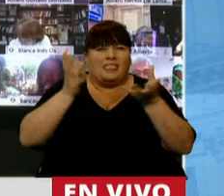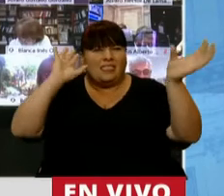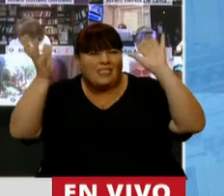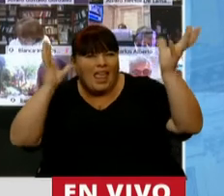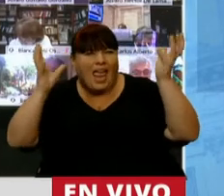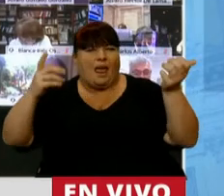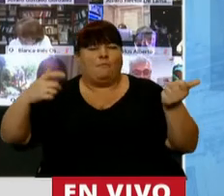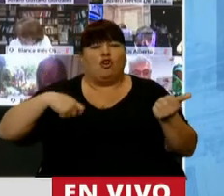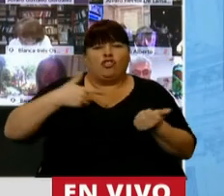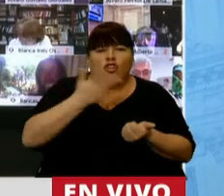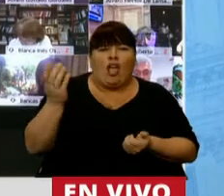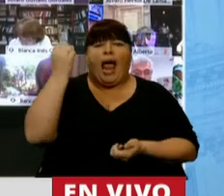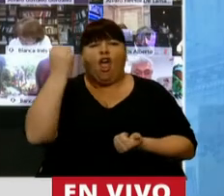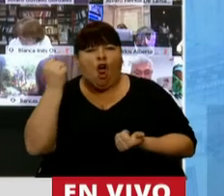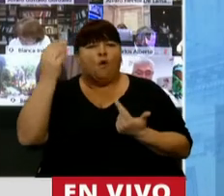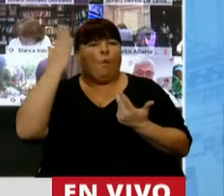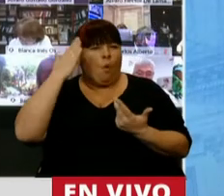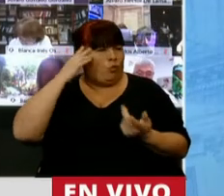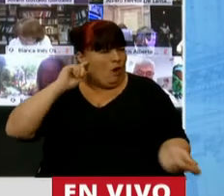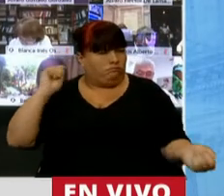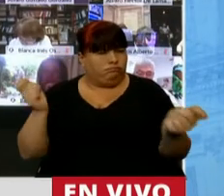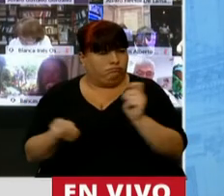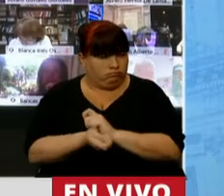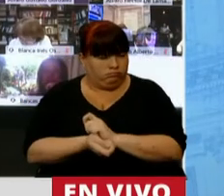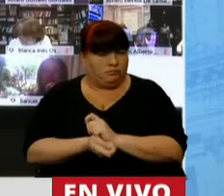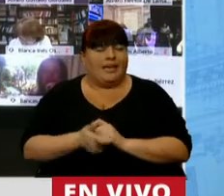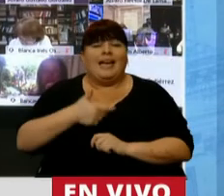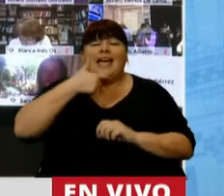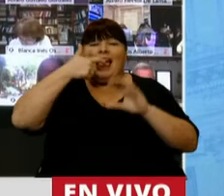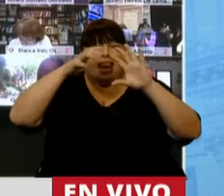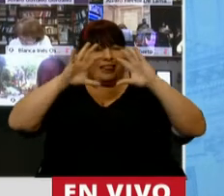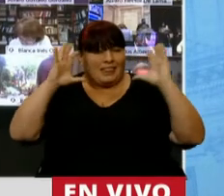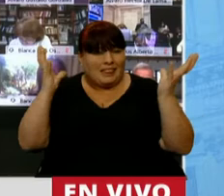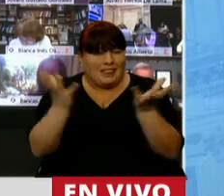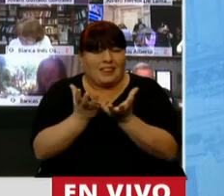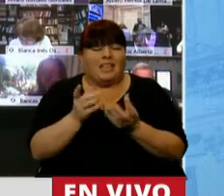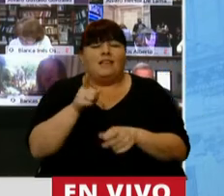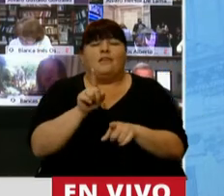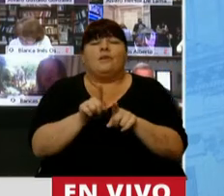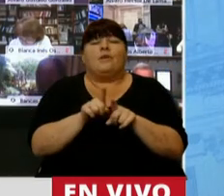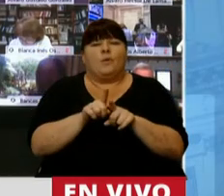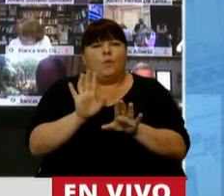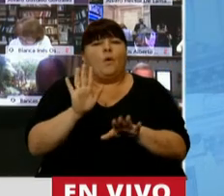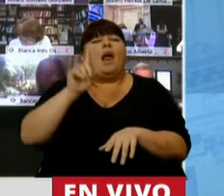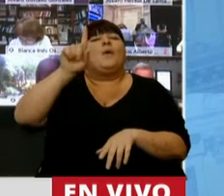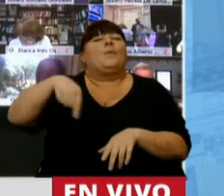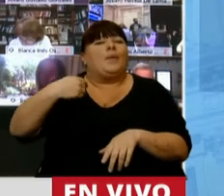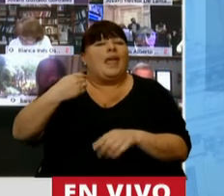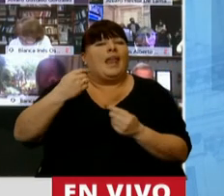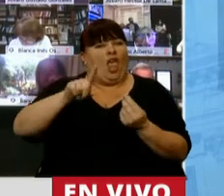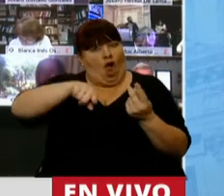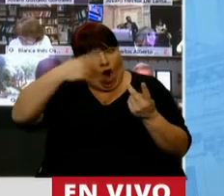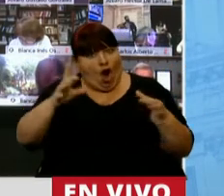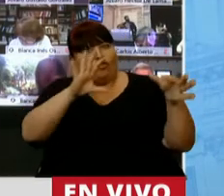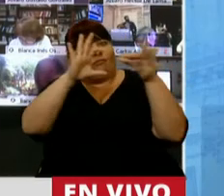ambientales, socioeconómicos y culturales. El calentamiento global, Presidente, lleva consigo otros